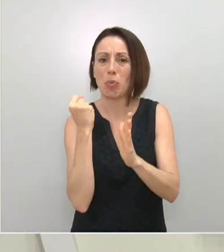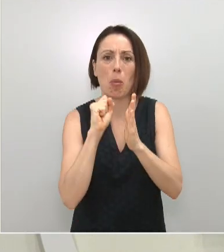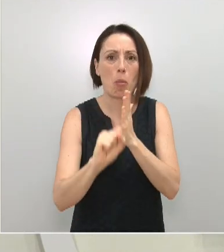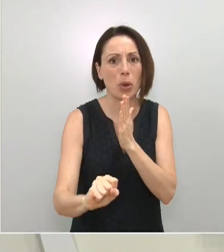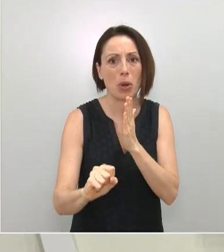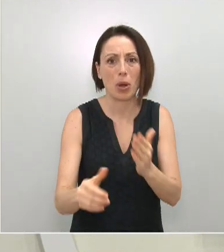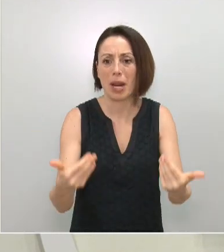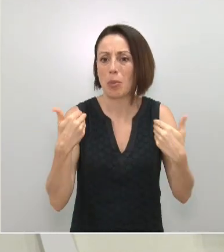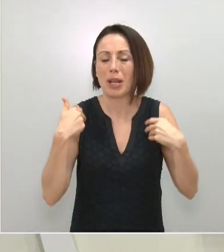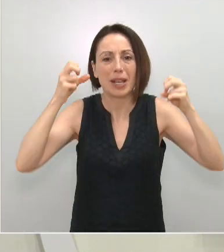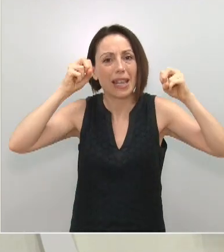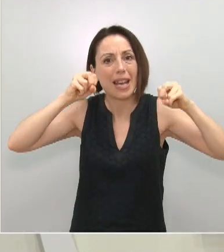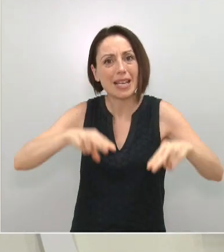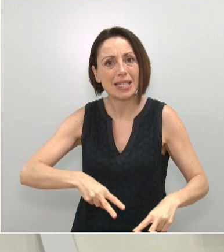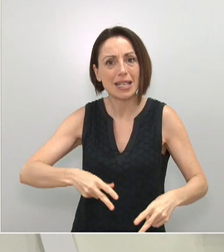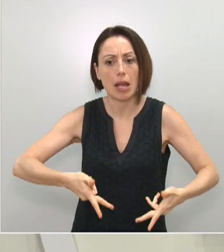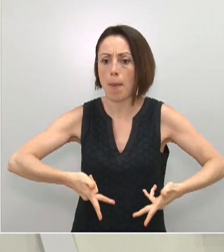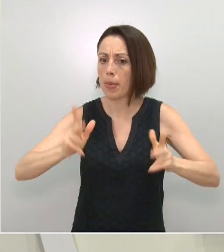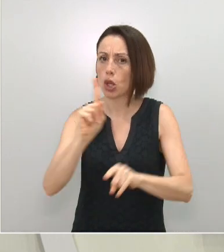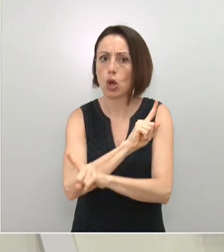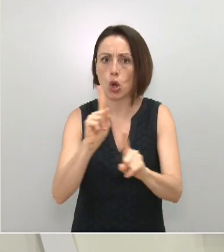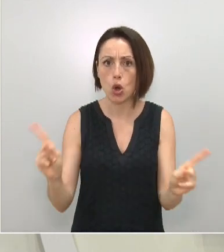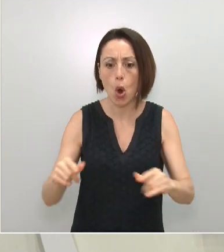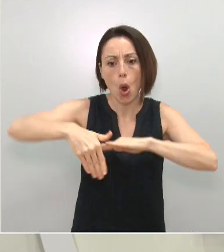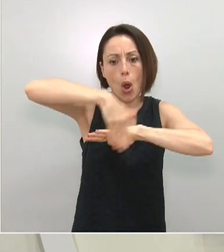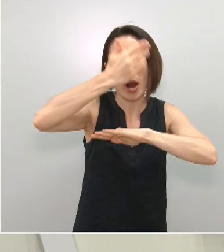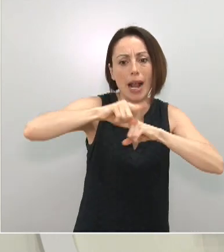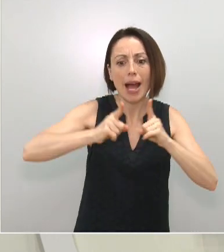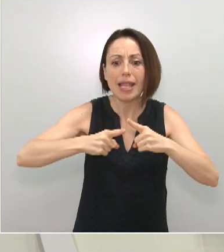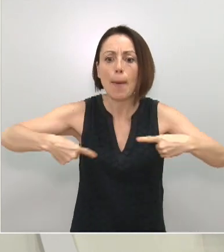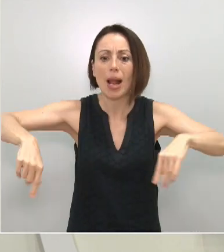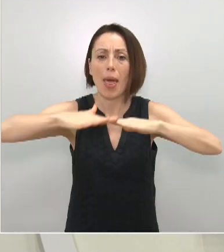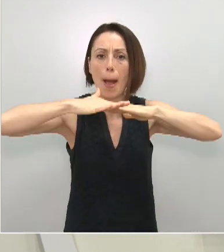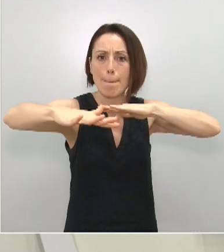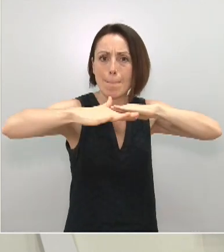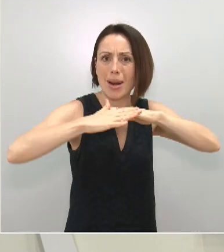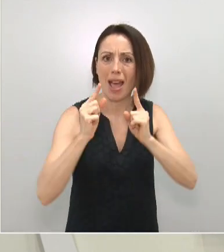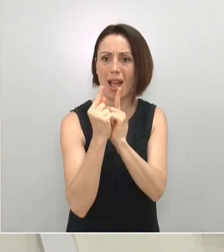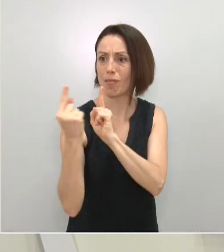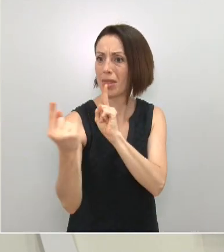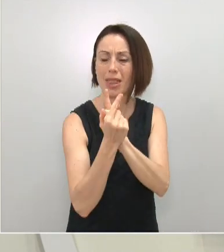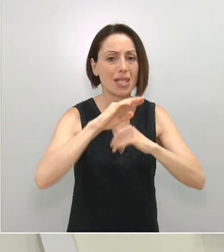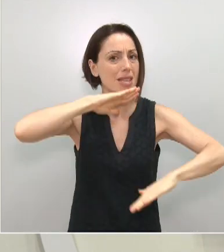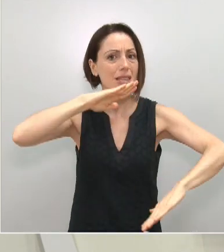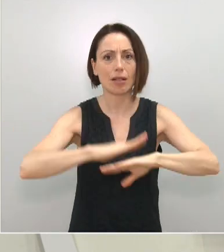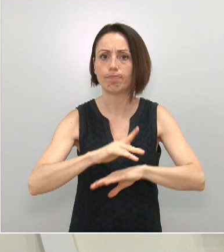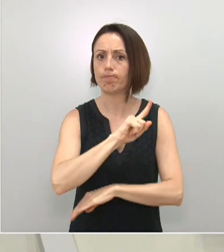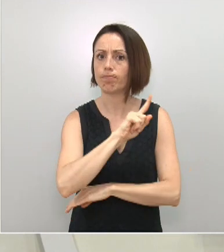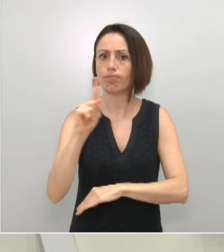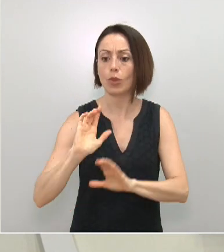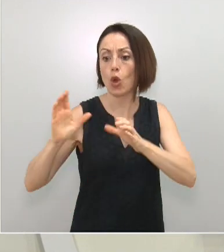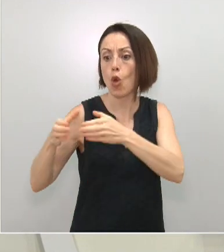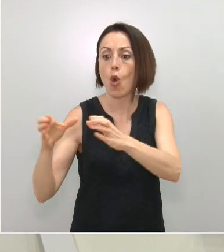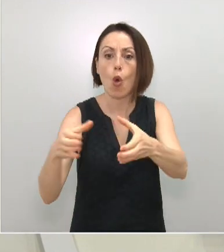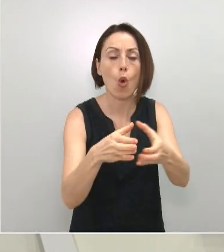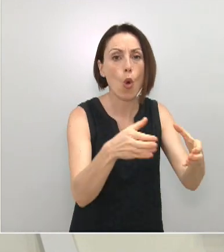las permitamos. Calles, plazas, playas donde no se guarda la distancia de seguridad. Grupos